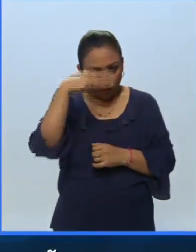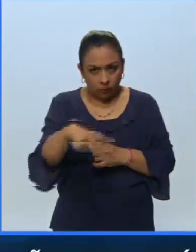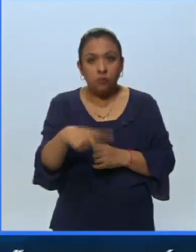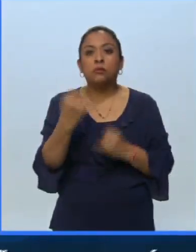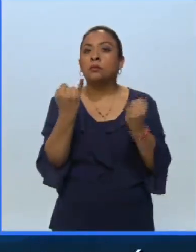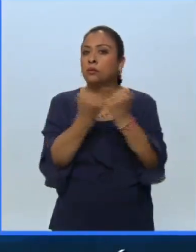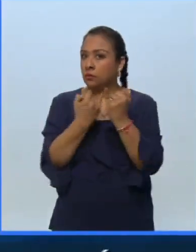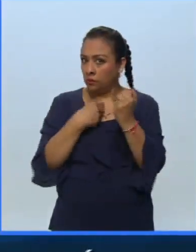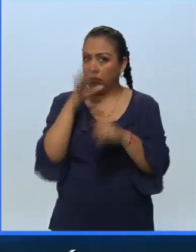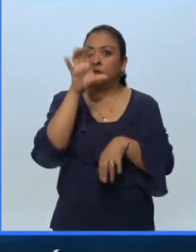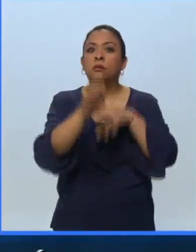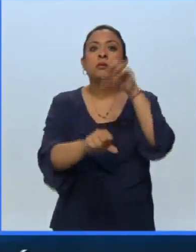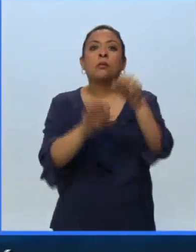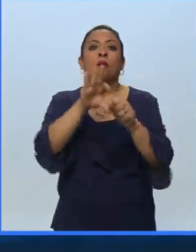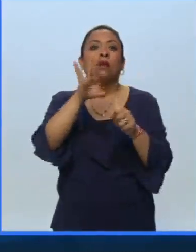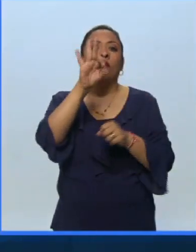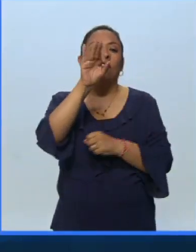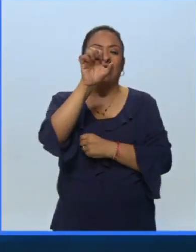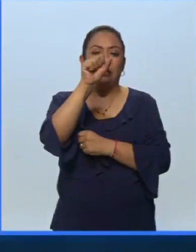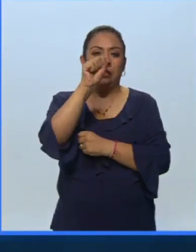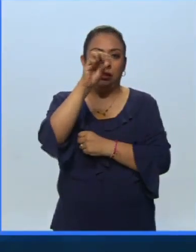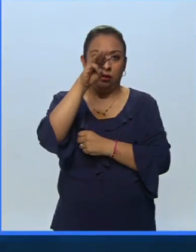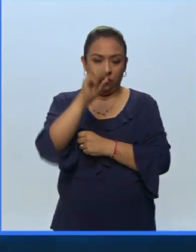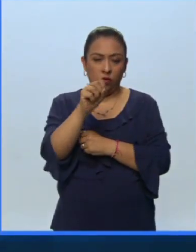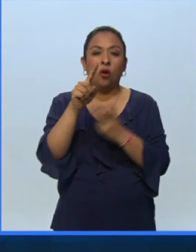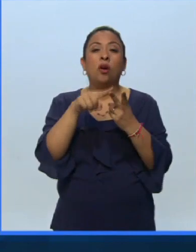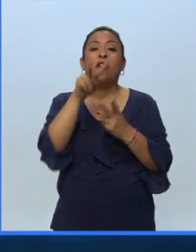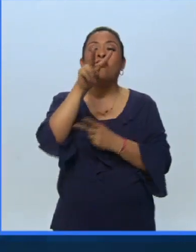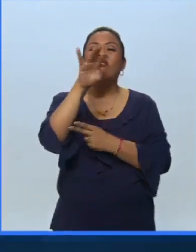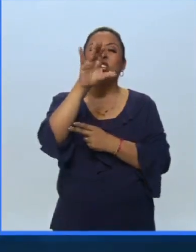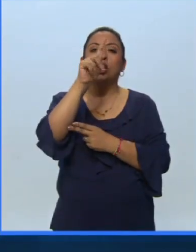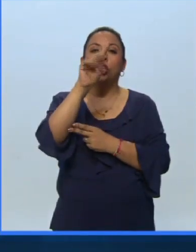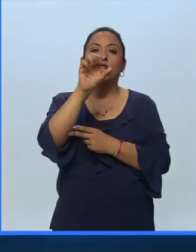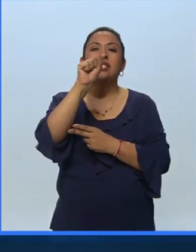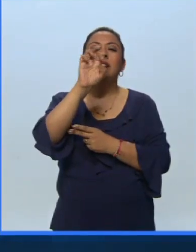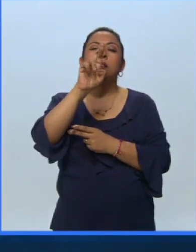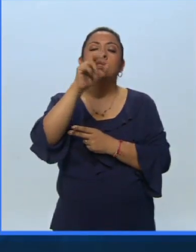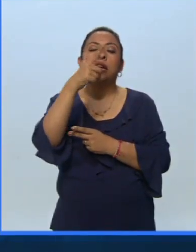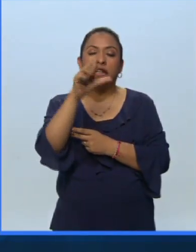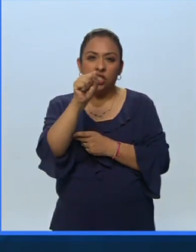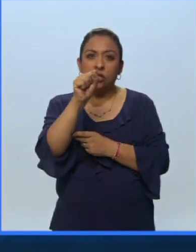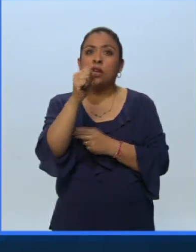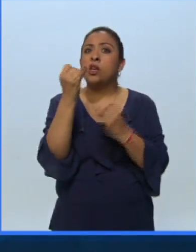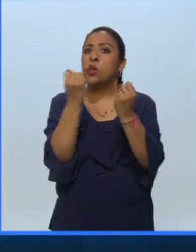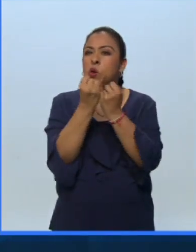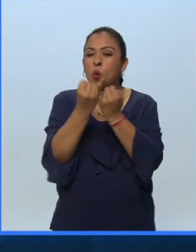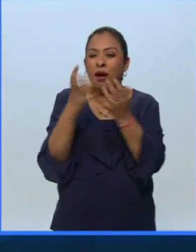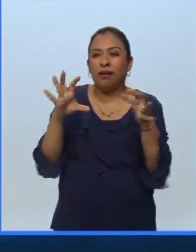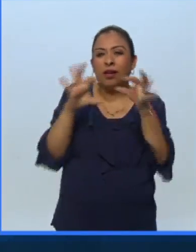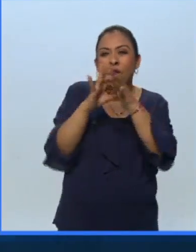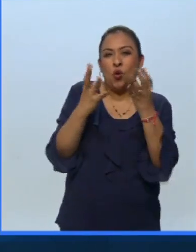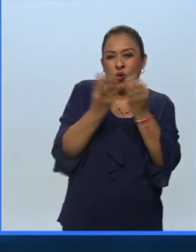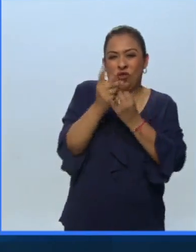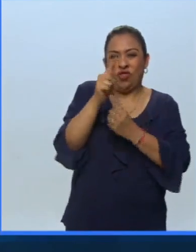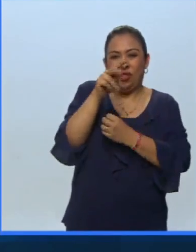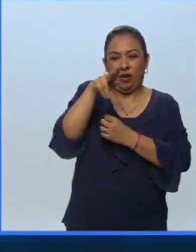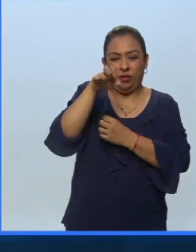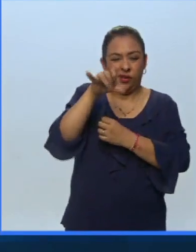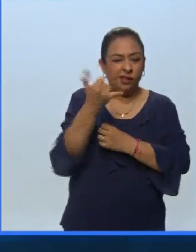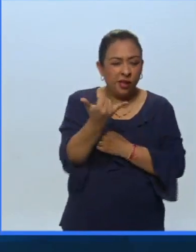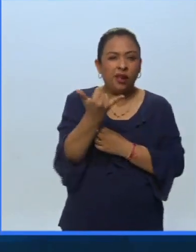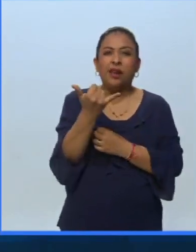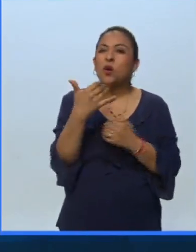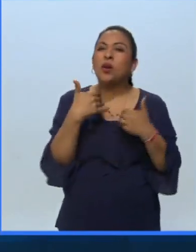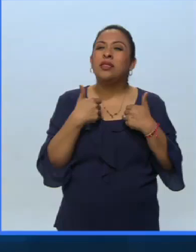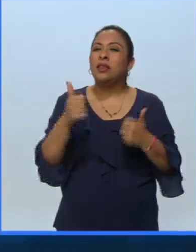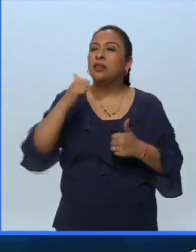también perseguido por el fascismo y el stalinismo que fue Víctor Serge que también tuvo muchas vinculaciones con Trotsky no se entiende el